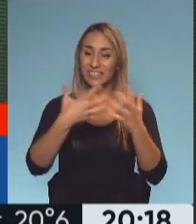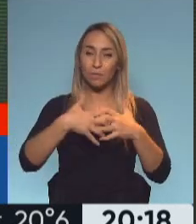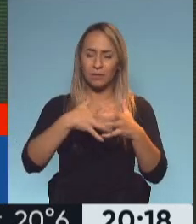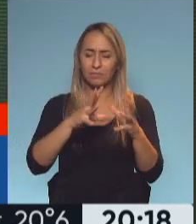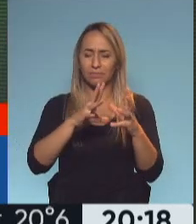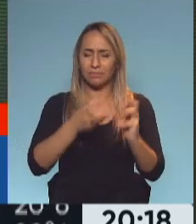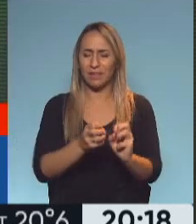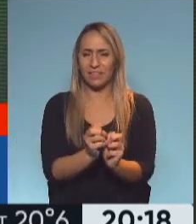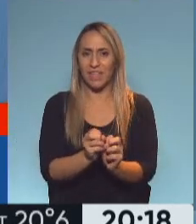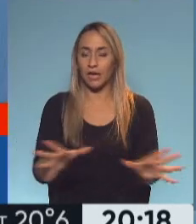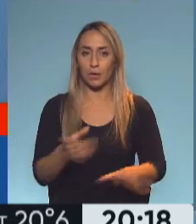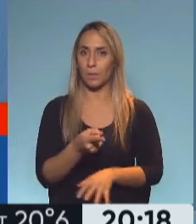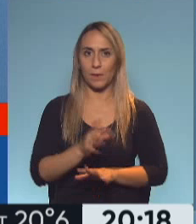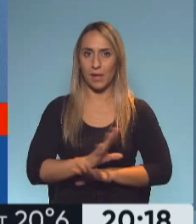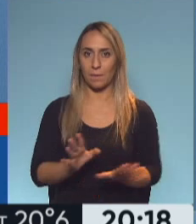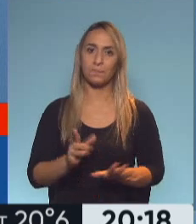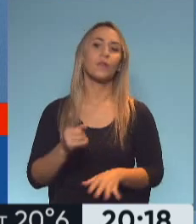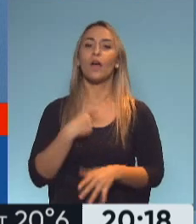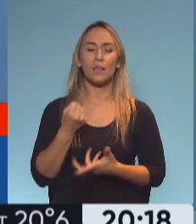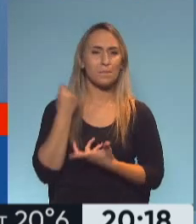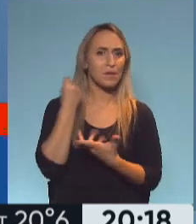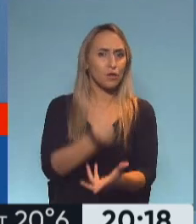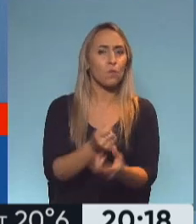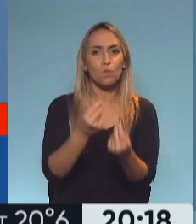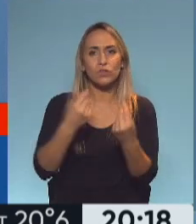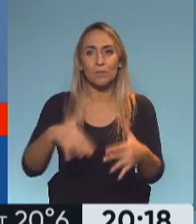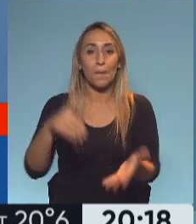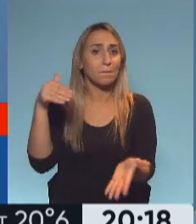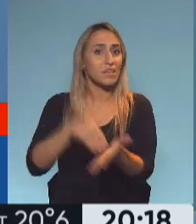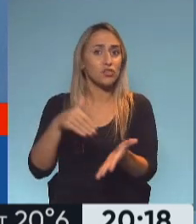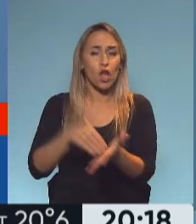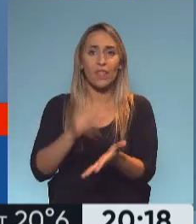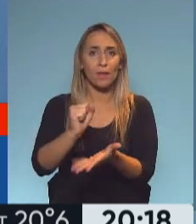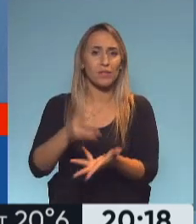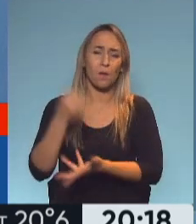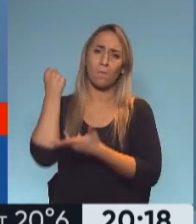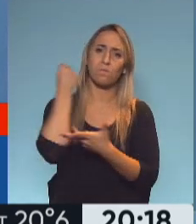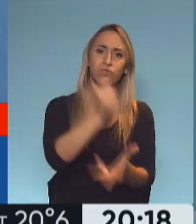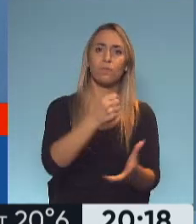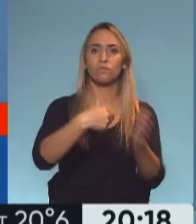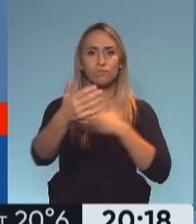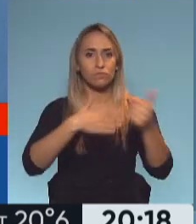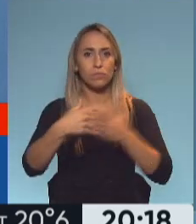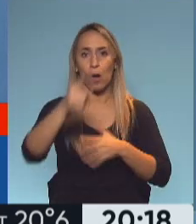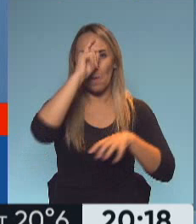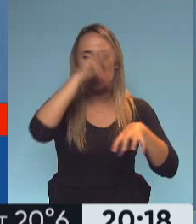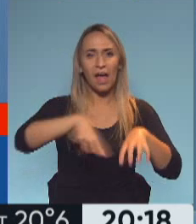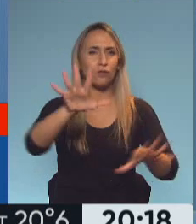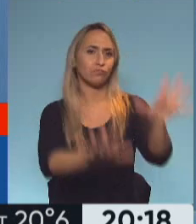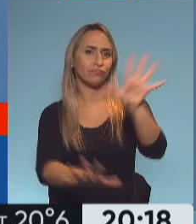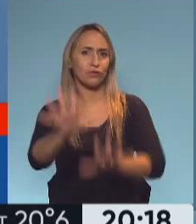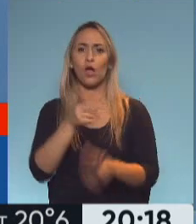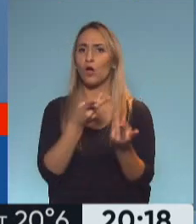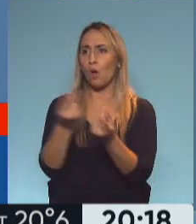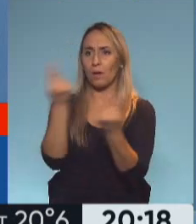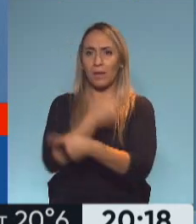paupérrima. Me animo a decir, hicimos inversiones cuantiosas, multimillonarias, en obras hospitalarias, en compra de equipamiento de protección